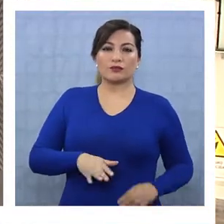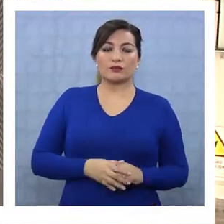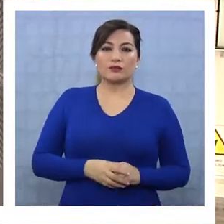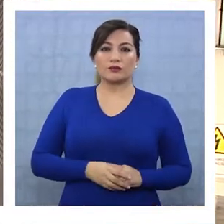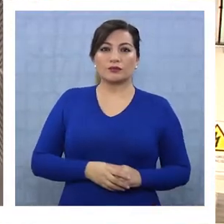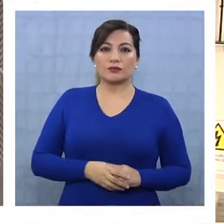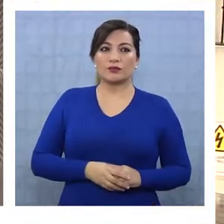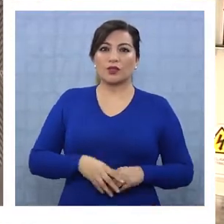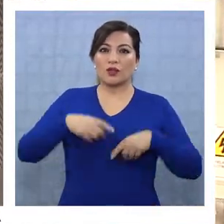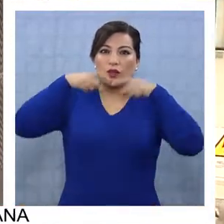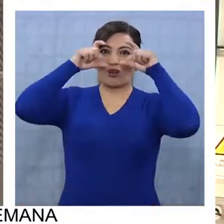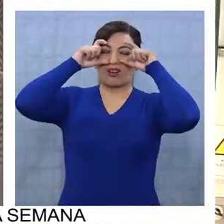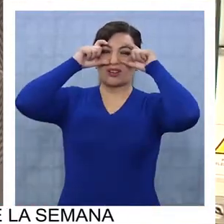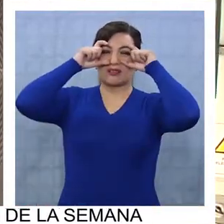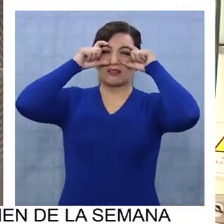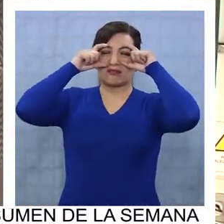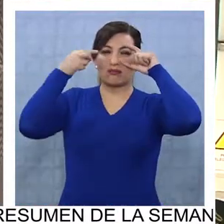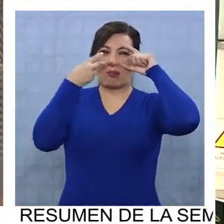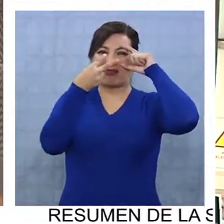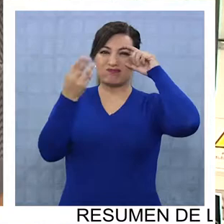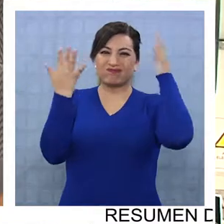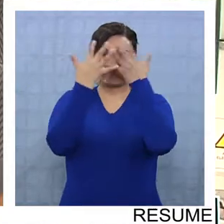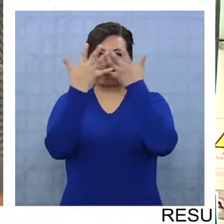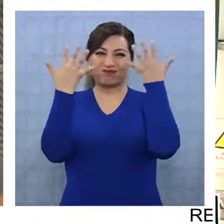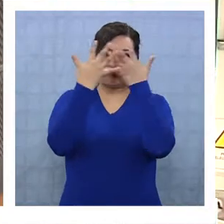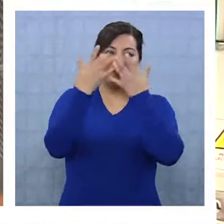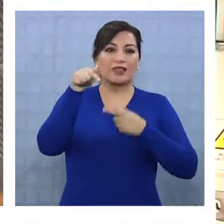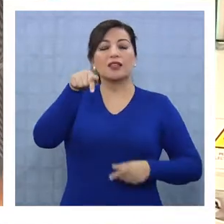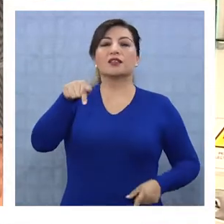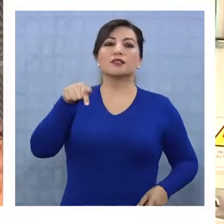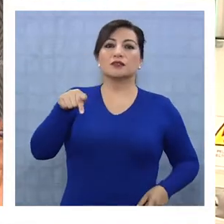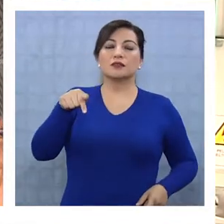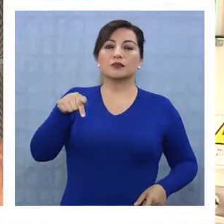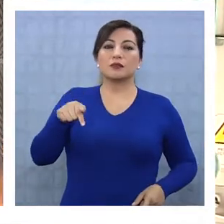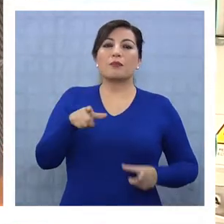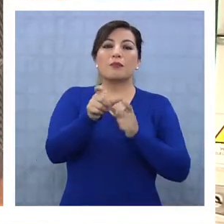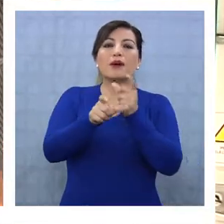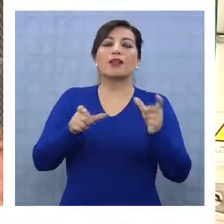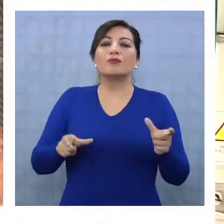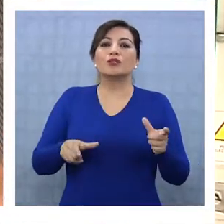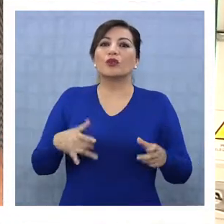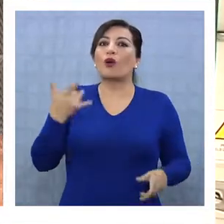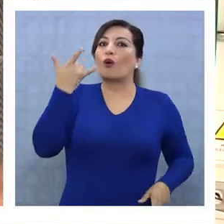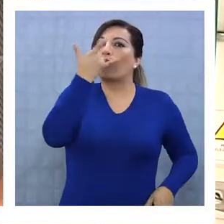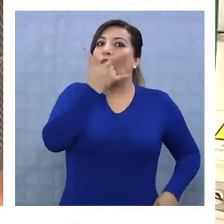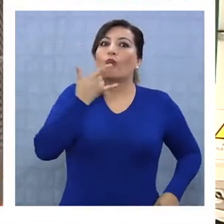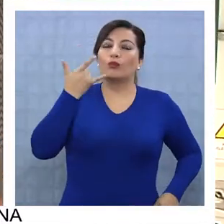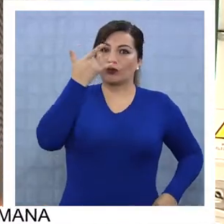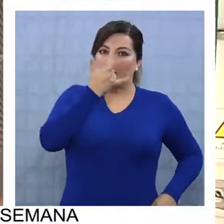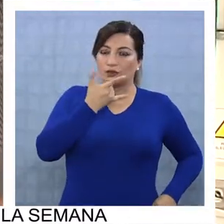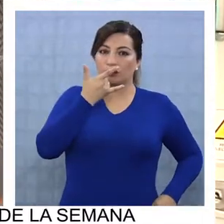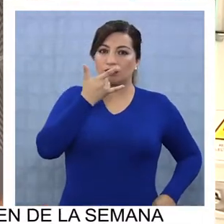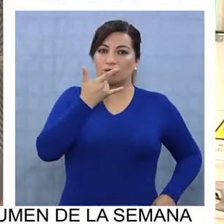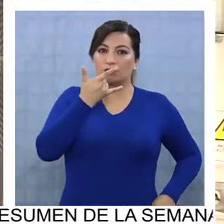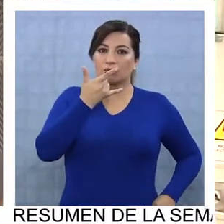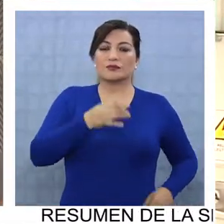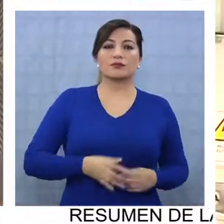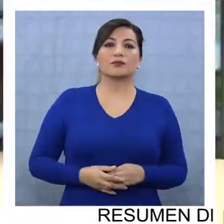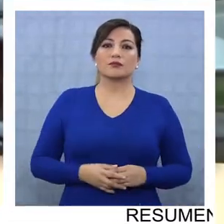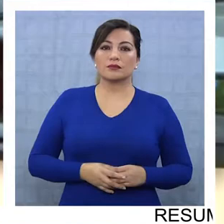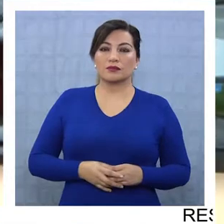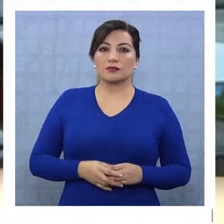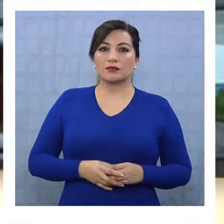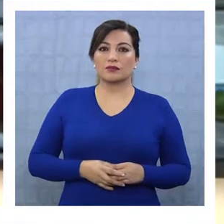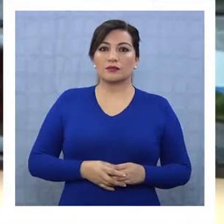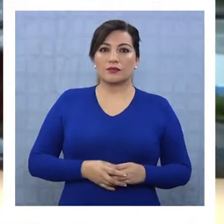es que con las gafas se ve un poco borroso. Entonces, eso es para las personas que van en estado de debilidad, ¿no es cierto?